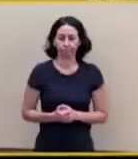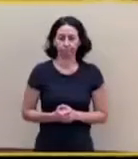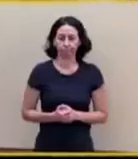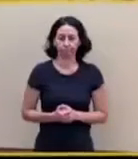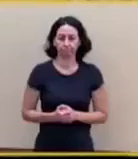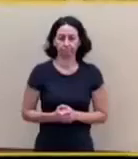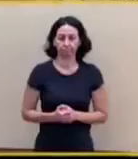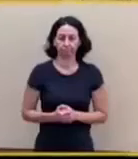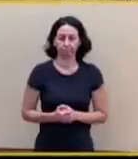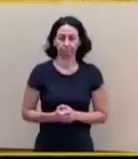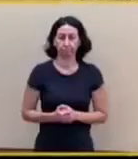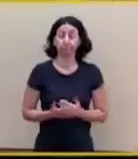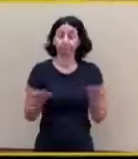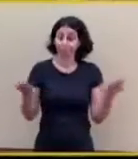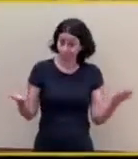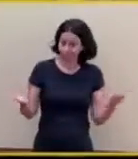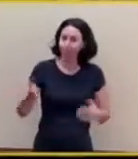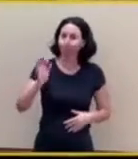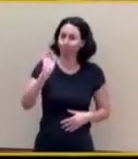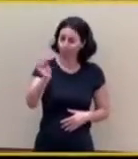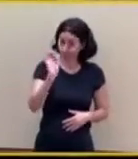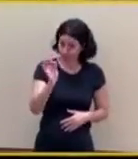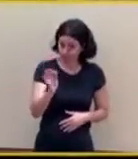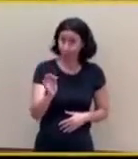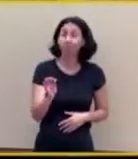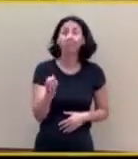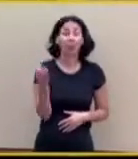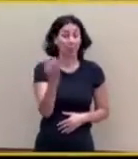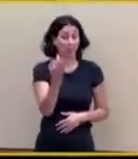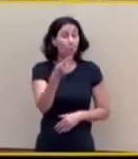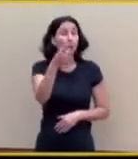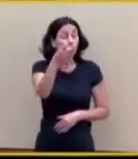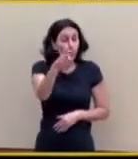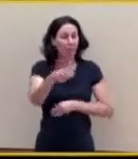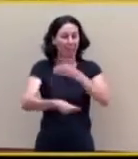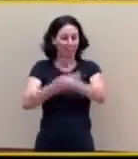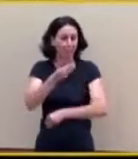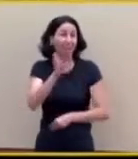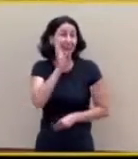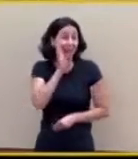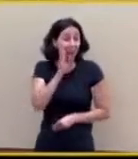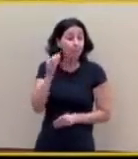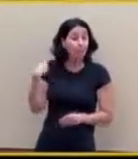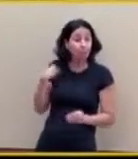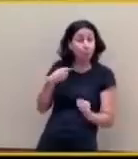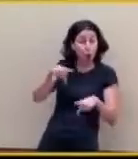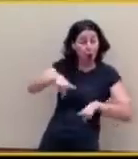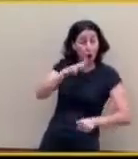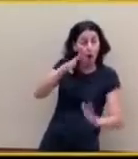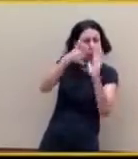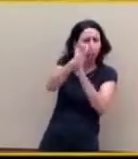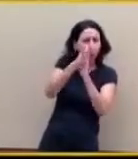constantemente a la oposición y un discurso que no ha convencido ni a su propio gobierno, no habría más que ver las caras que tenían todos y